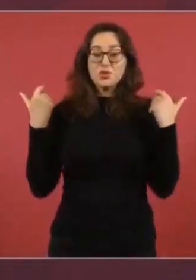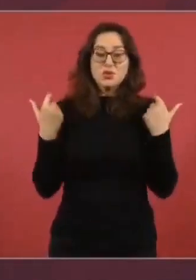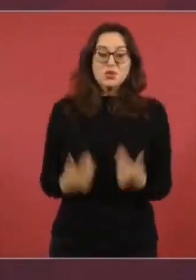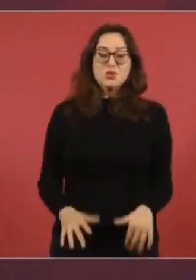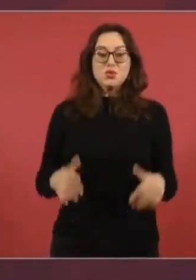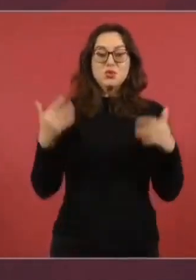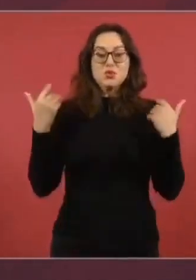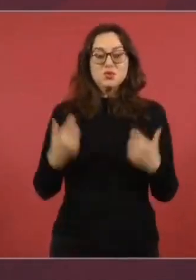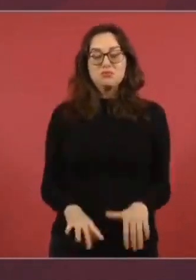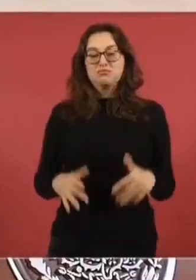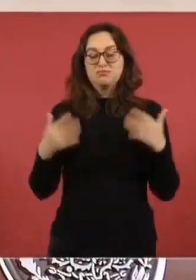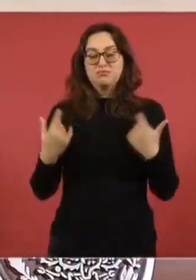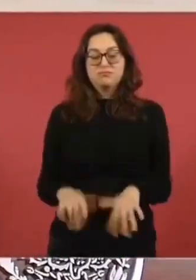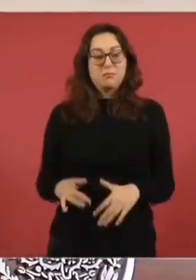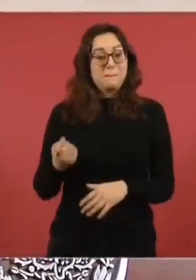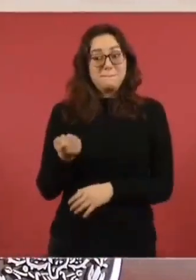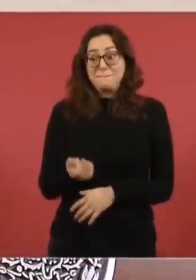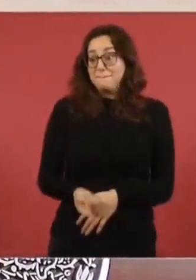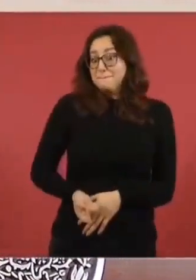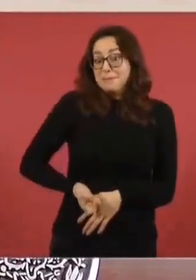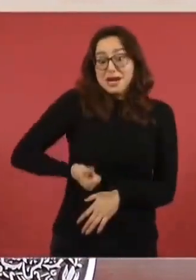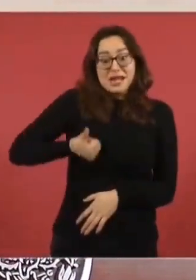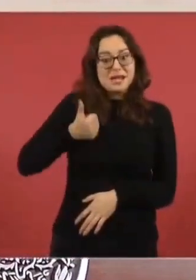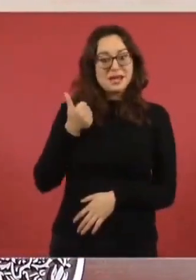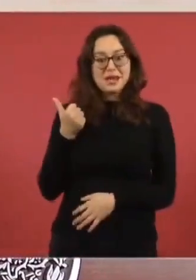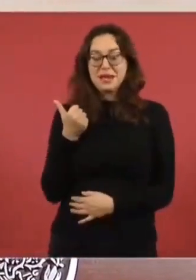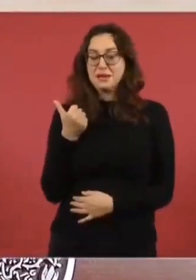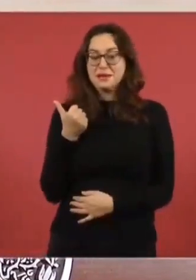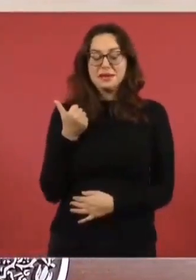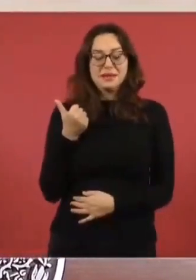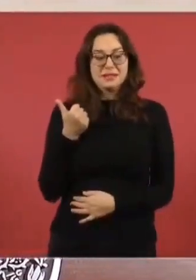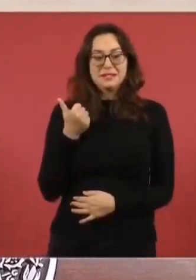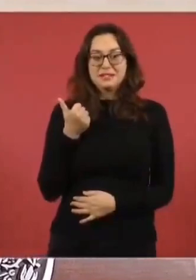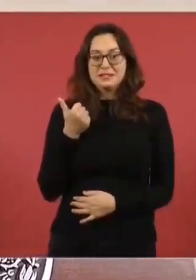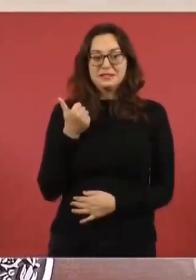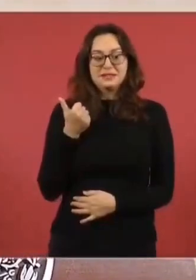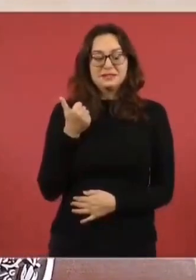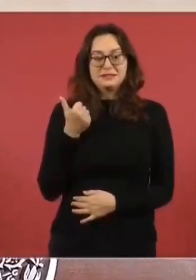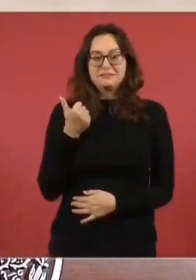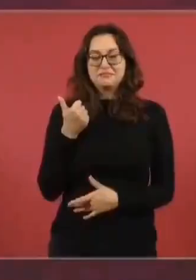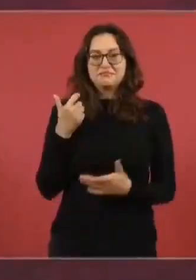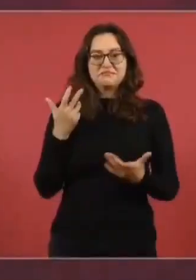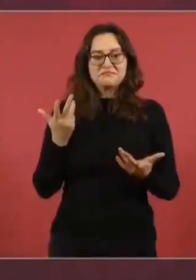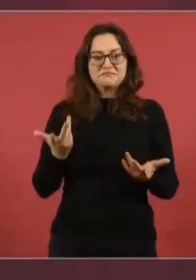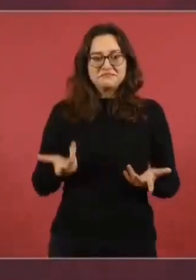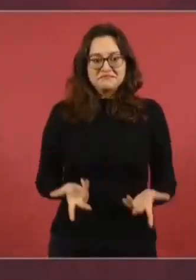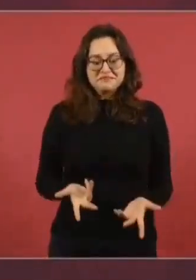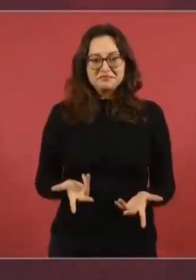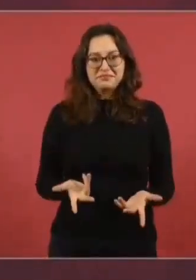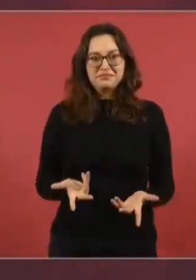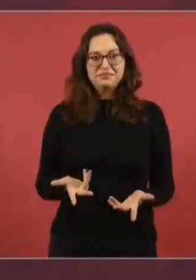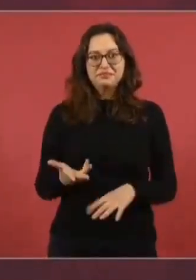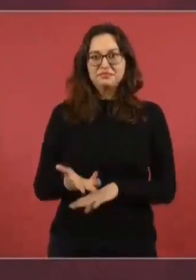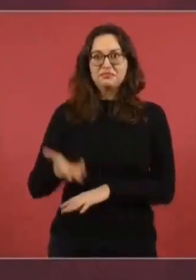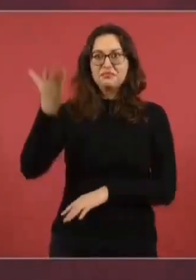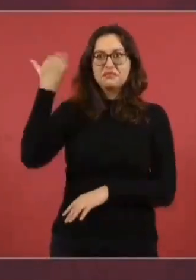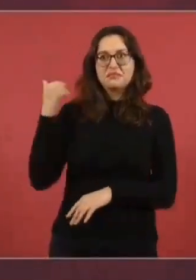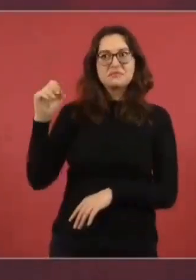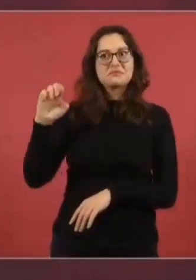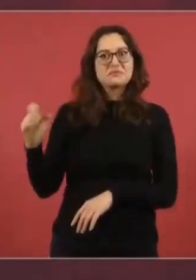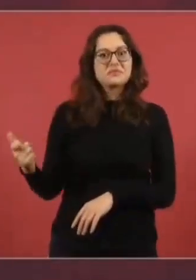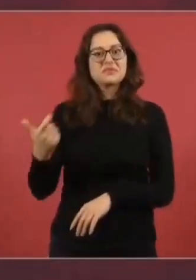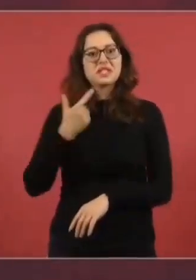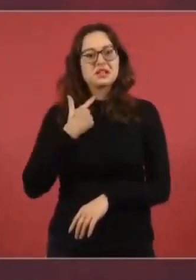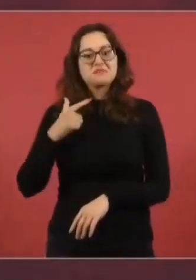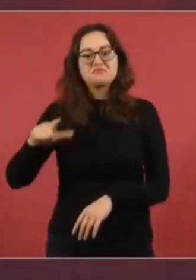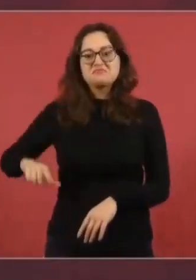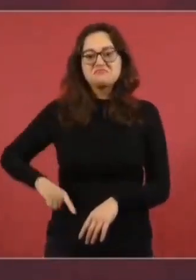porque significa que